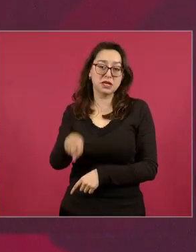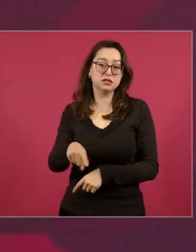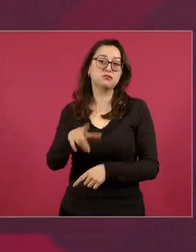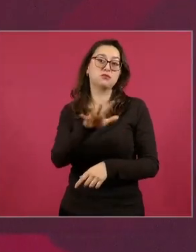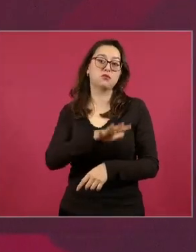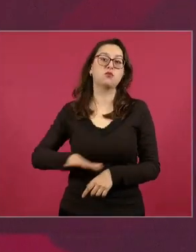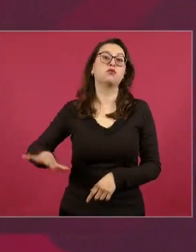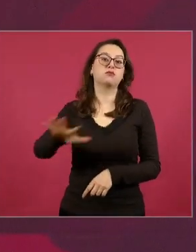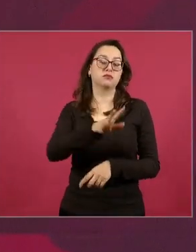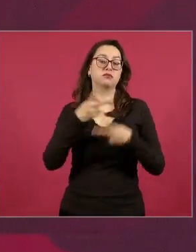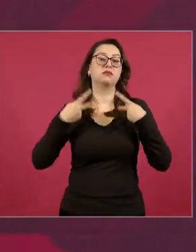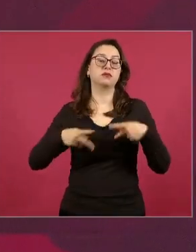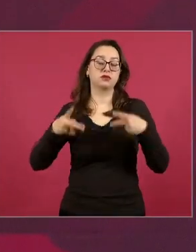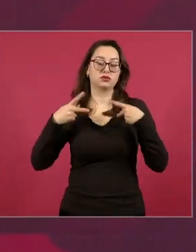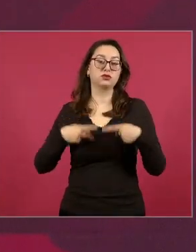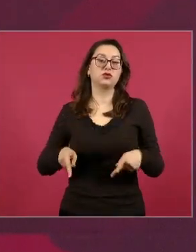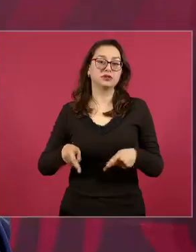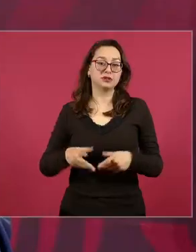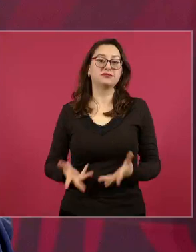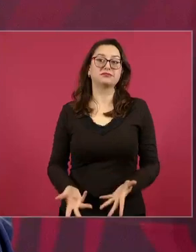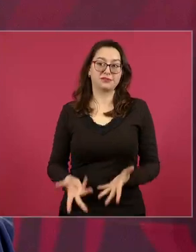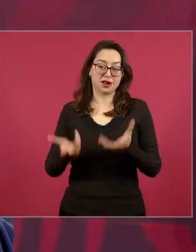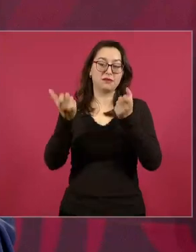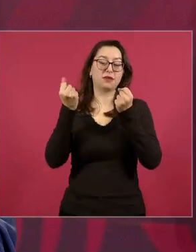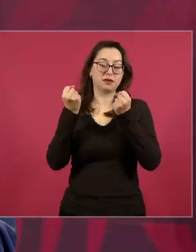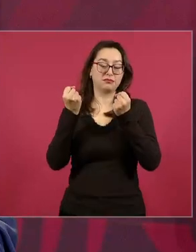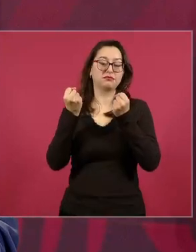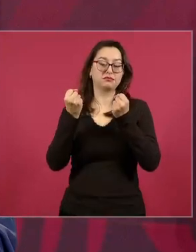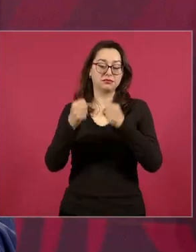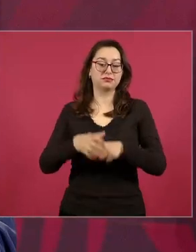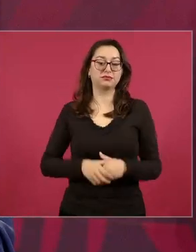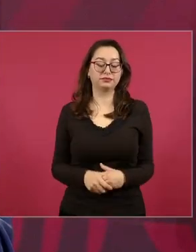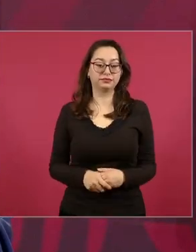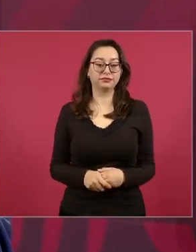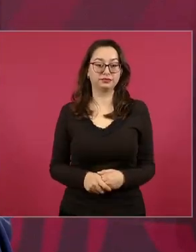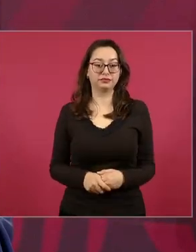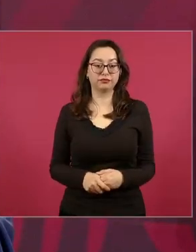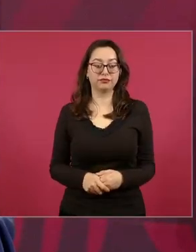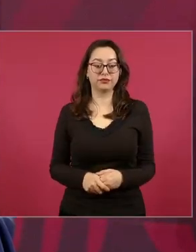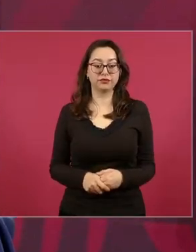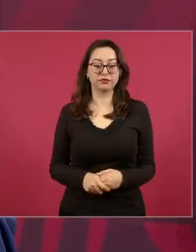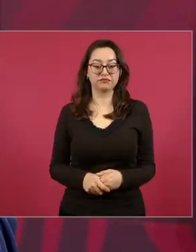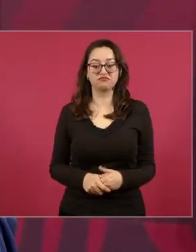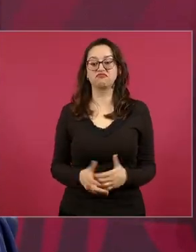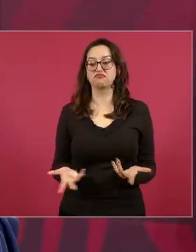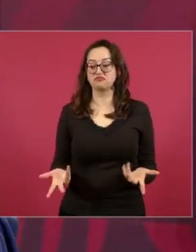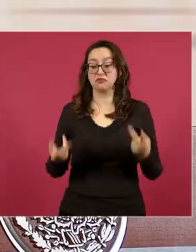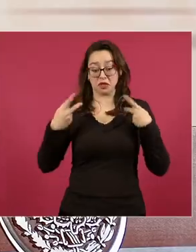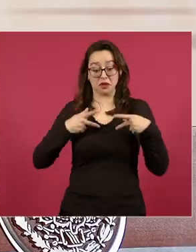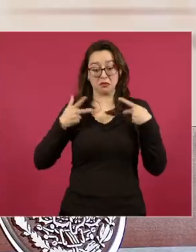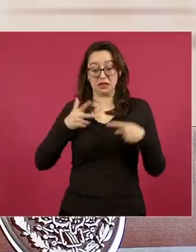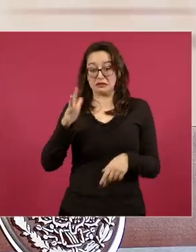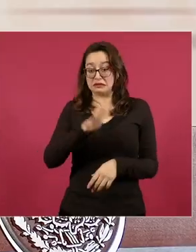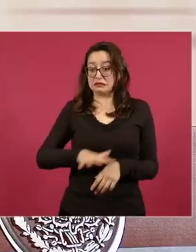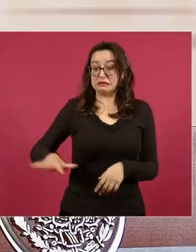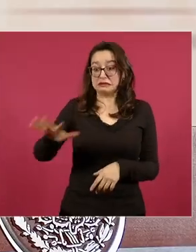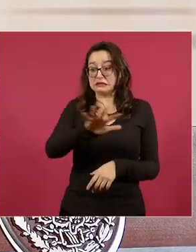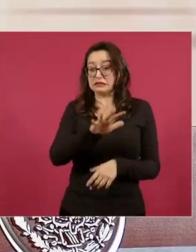como decía Ricardo Flores Magón solo el pueblo puede salvar al pueblo